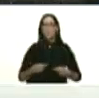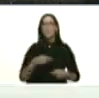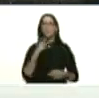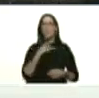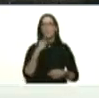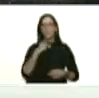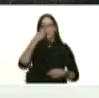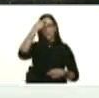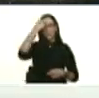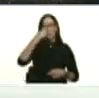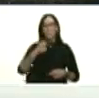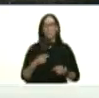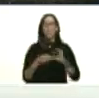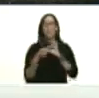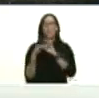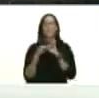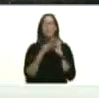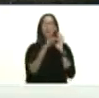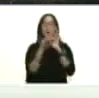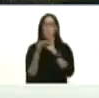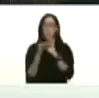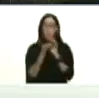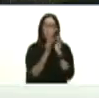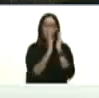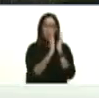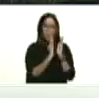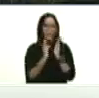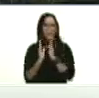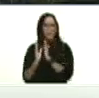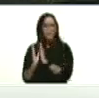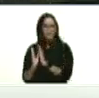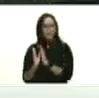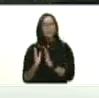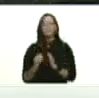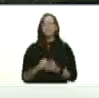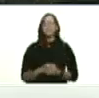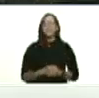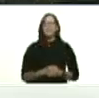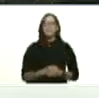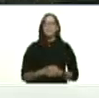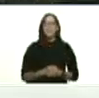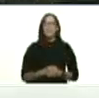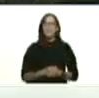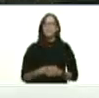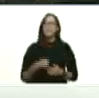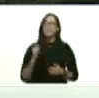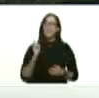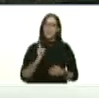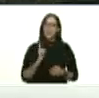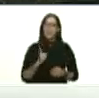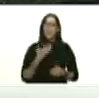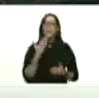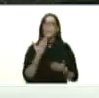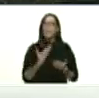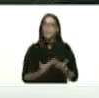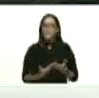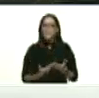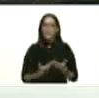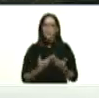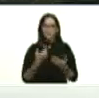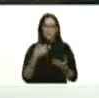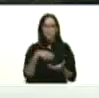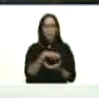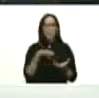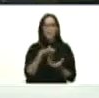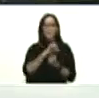la unión la organización cada vez nos debe permitir frente a estas emergencias